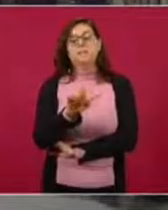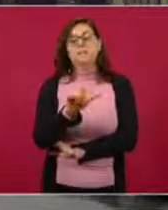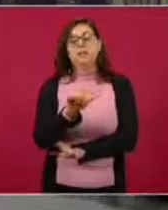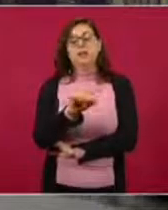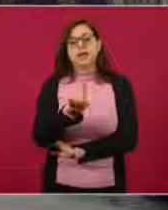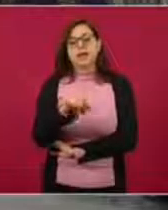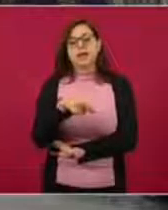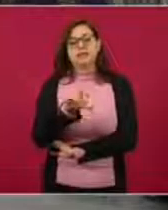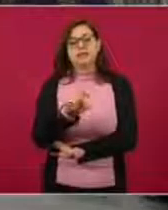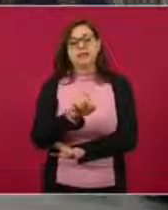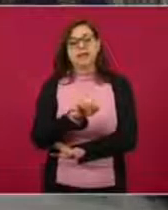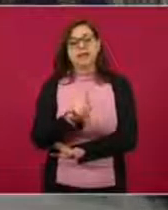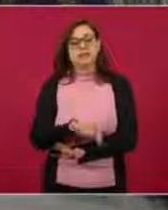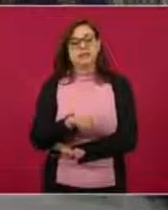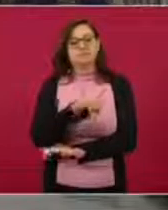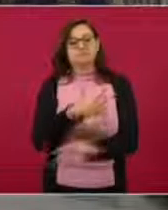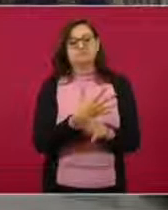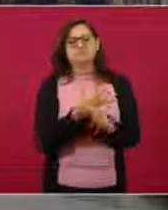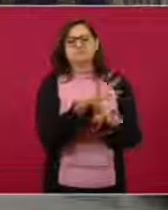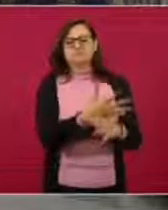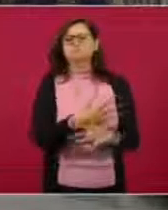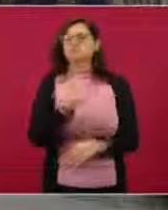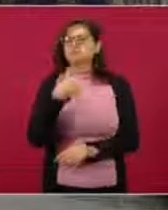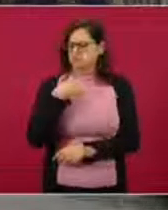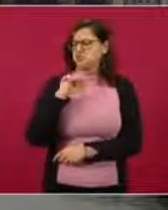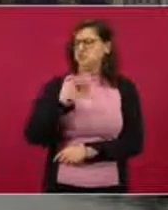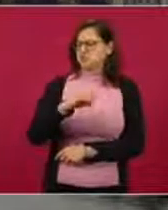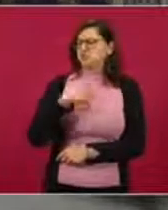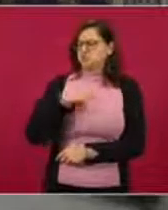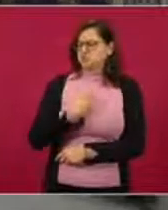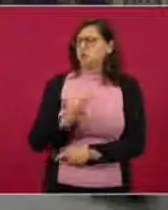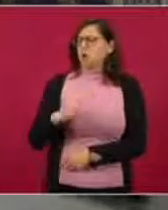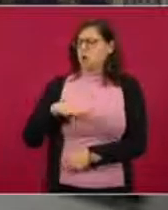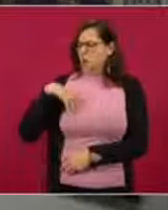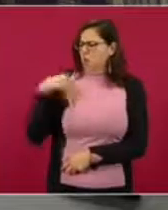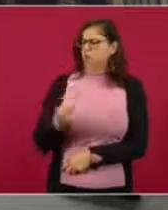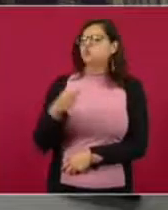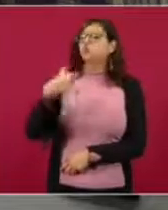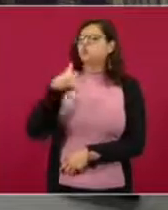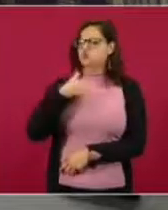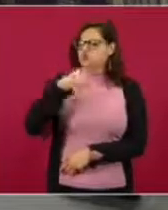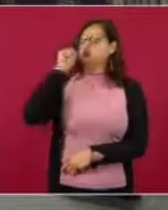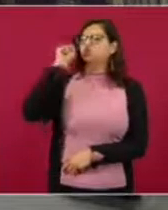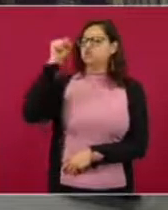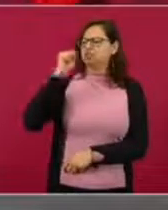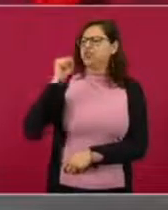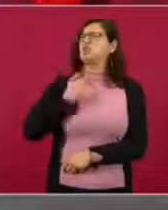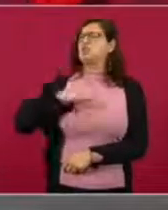no se andaba, pues, por las ramas.